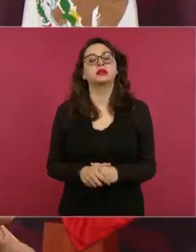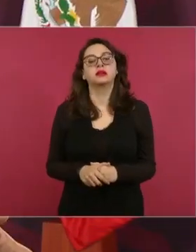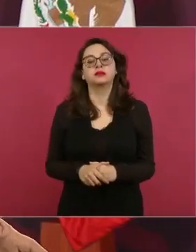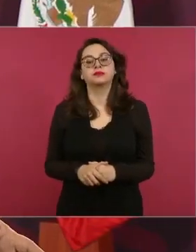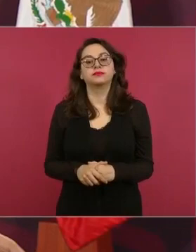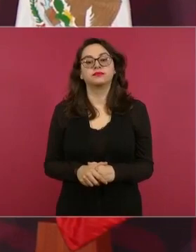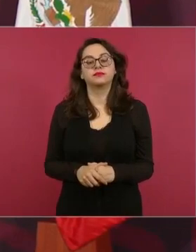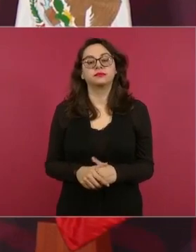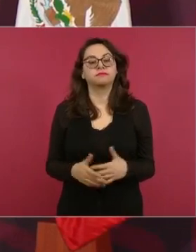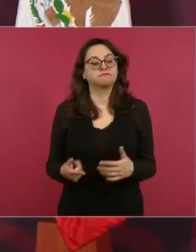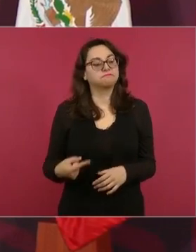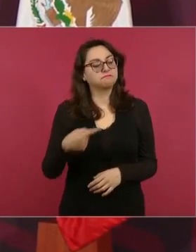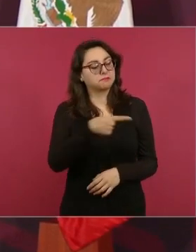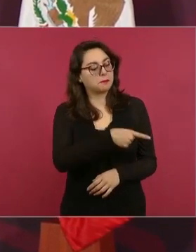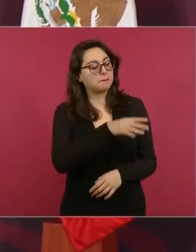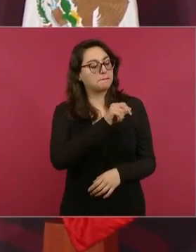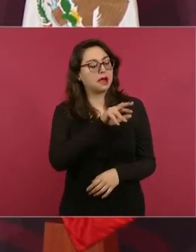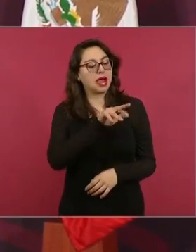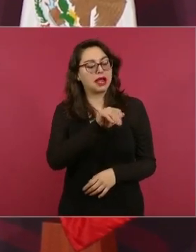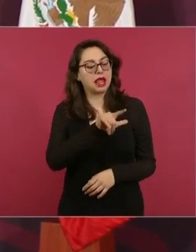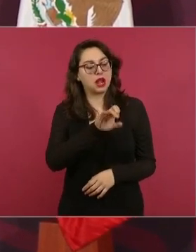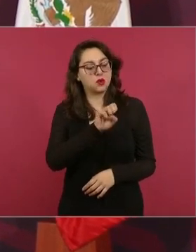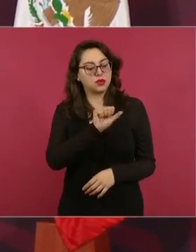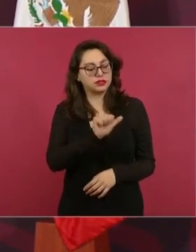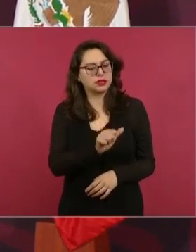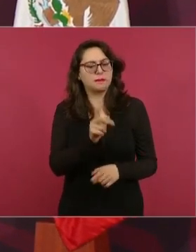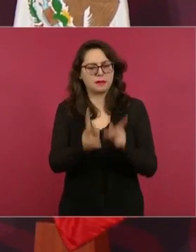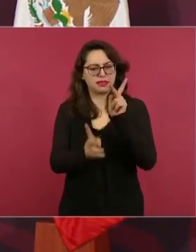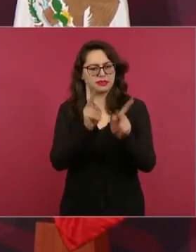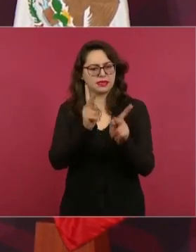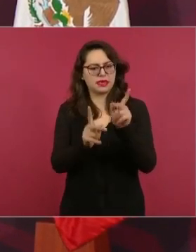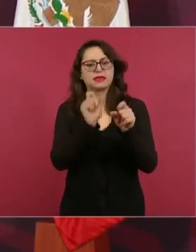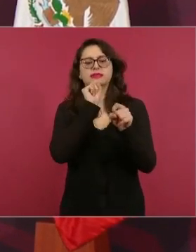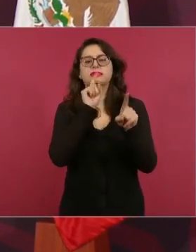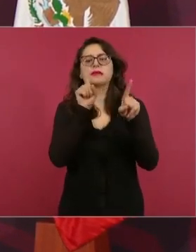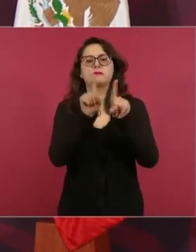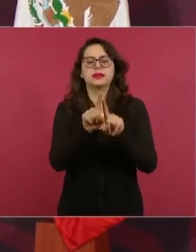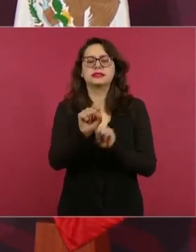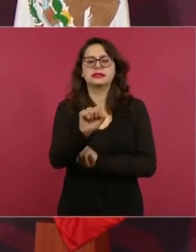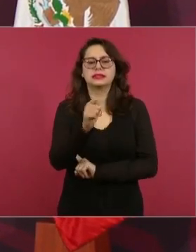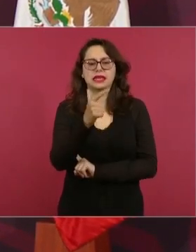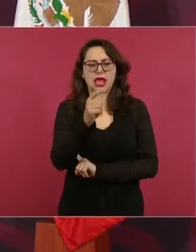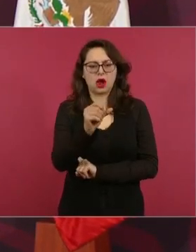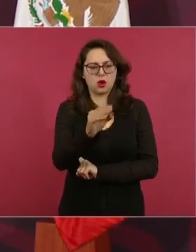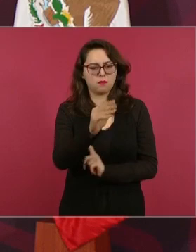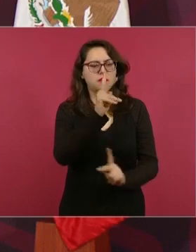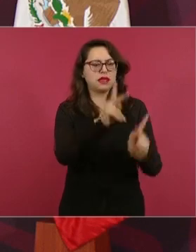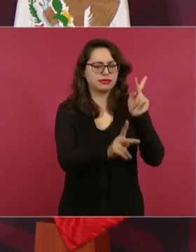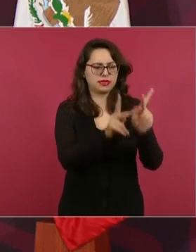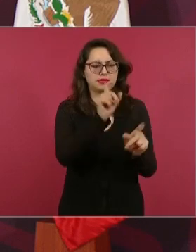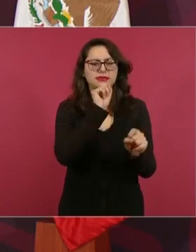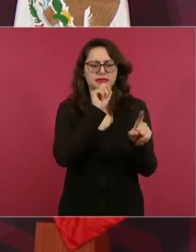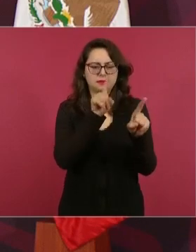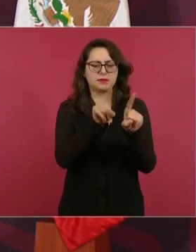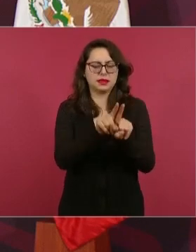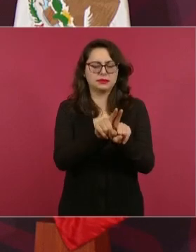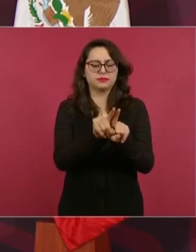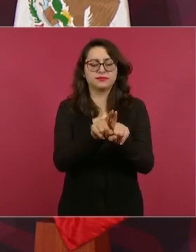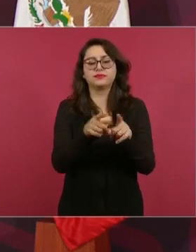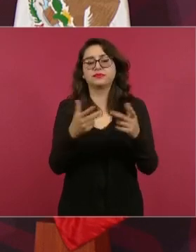con María Luisa con Luisa María y tomamos en cuenta también lo que